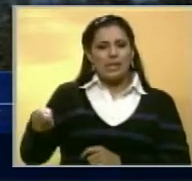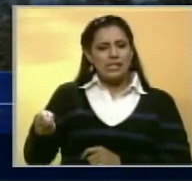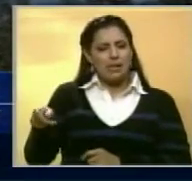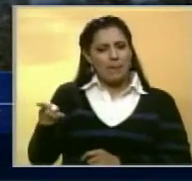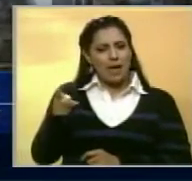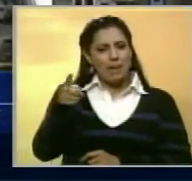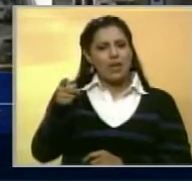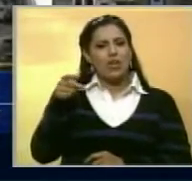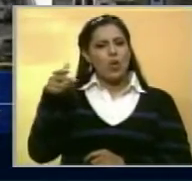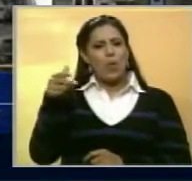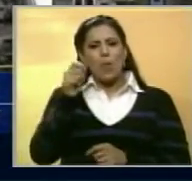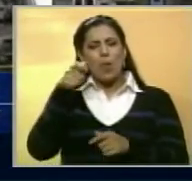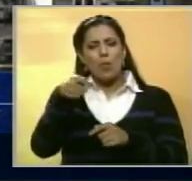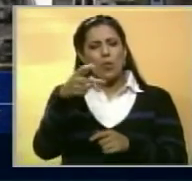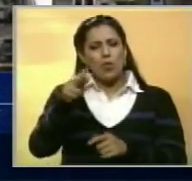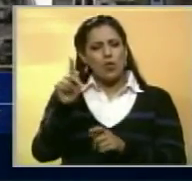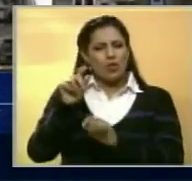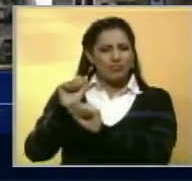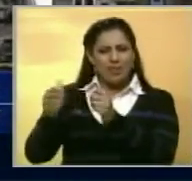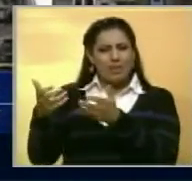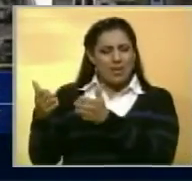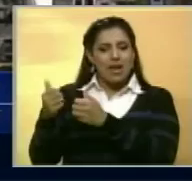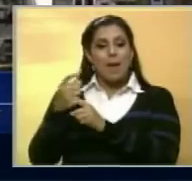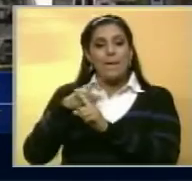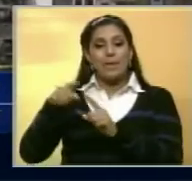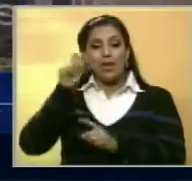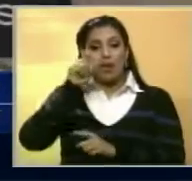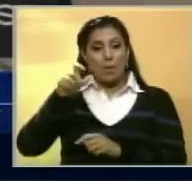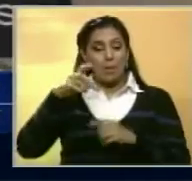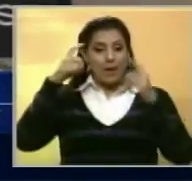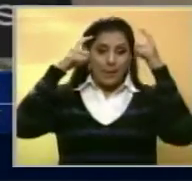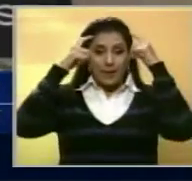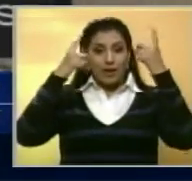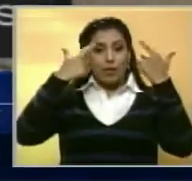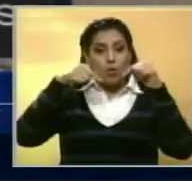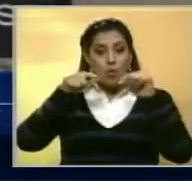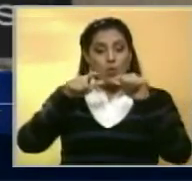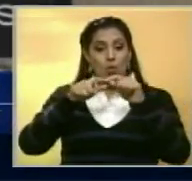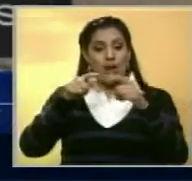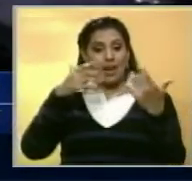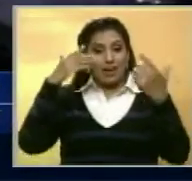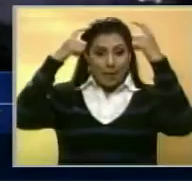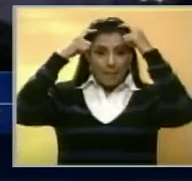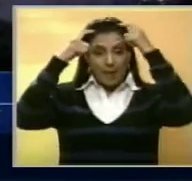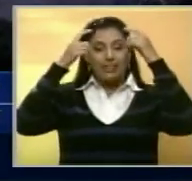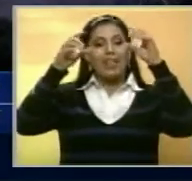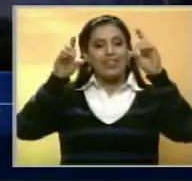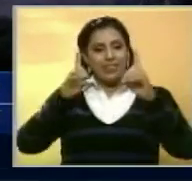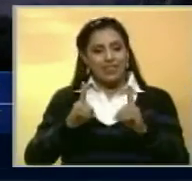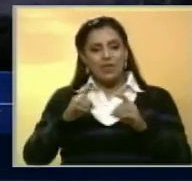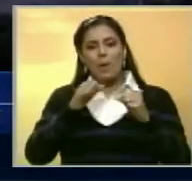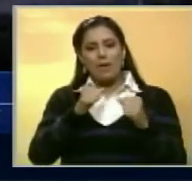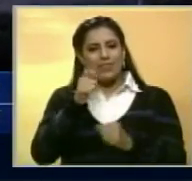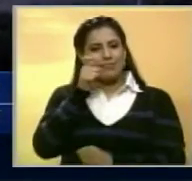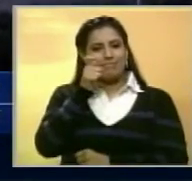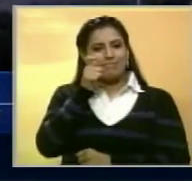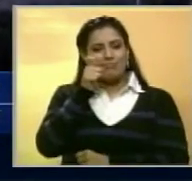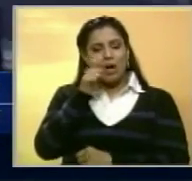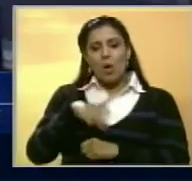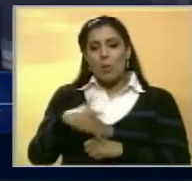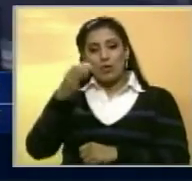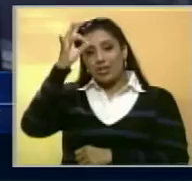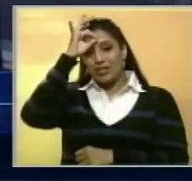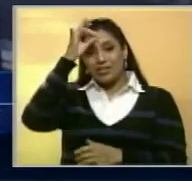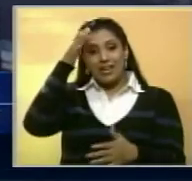marido de no perpetrar el crimen. Por otro lado, el parque de diversiones Magic Kingdom de Disney decidió reforzar su seguridad tras no